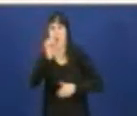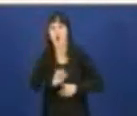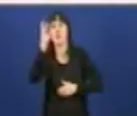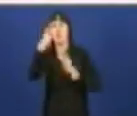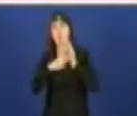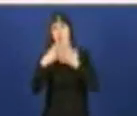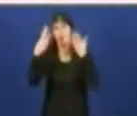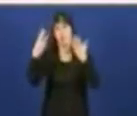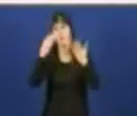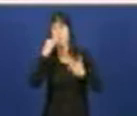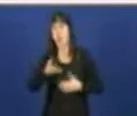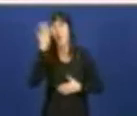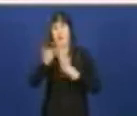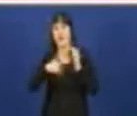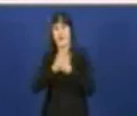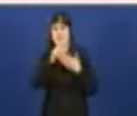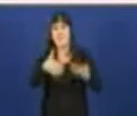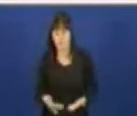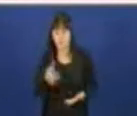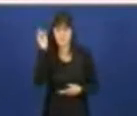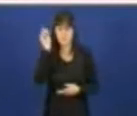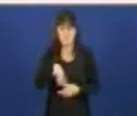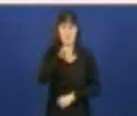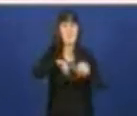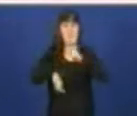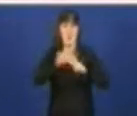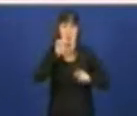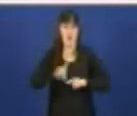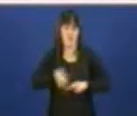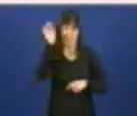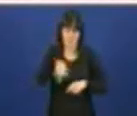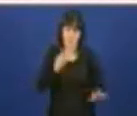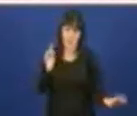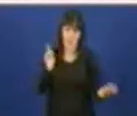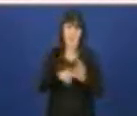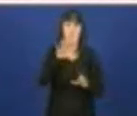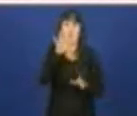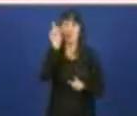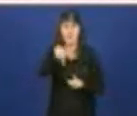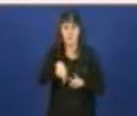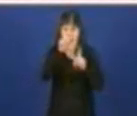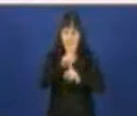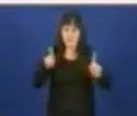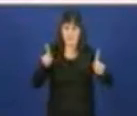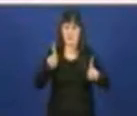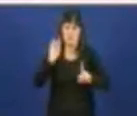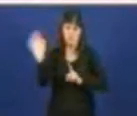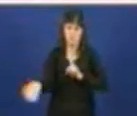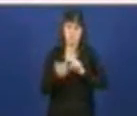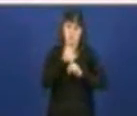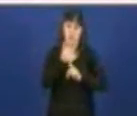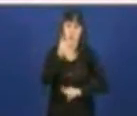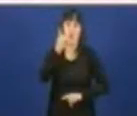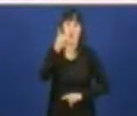ahora. Evidentemente a atención integrada tamén vai a ter moito que ver porque tamén neste ano conseguimos que a ciruxía